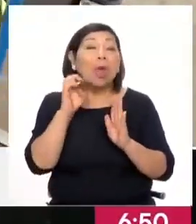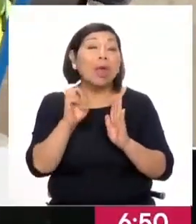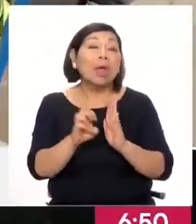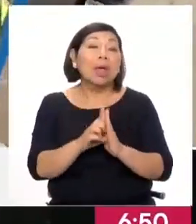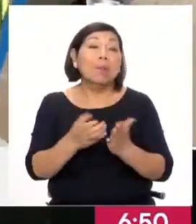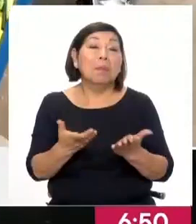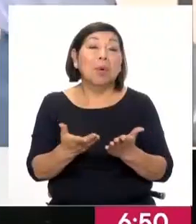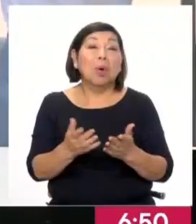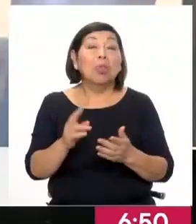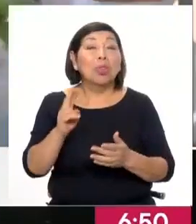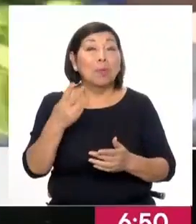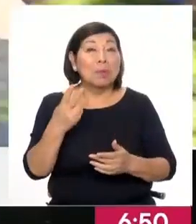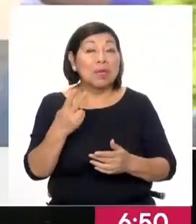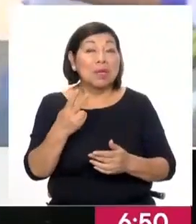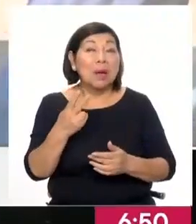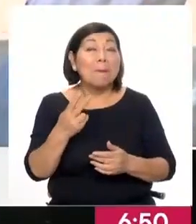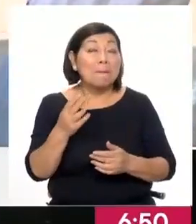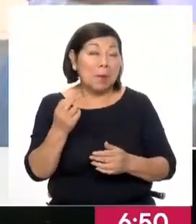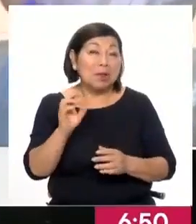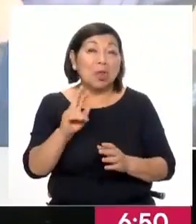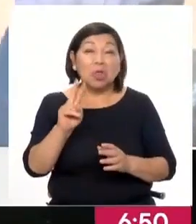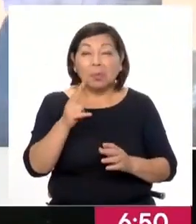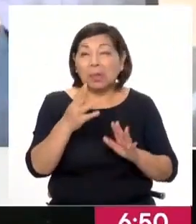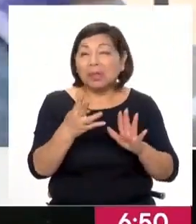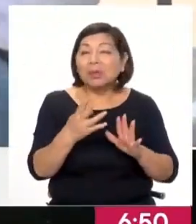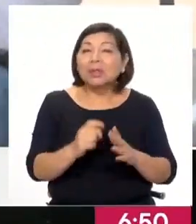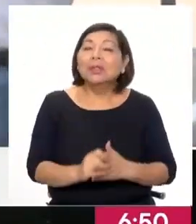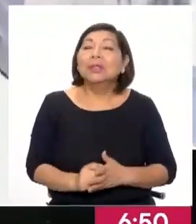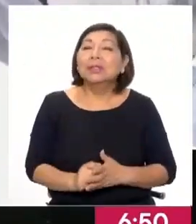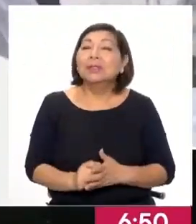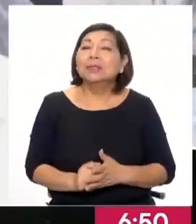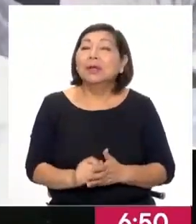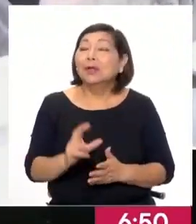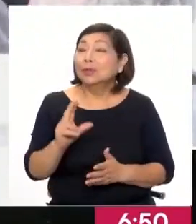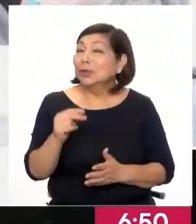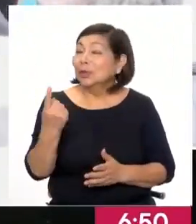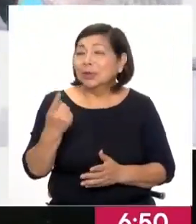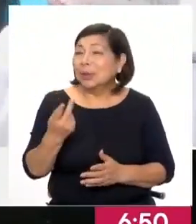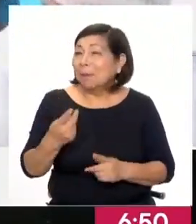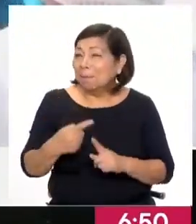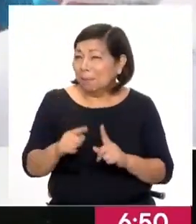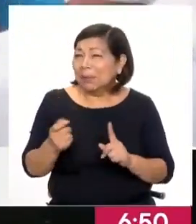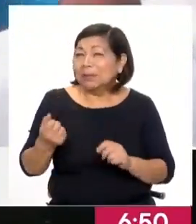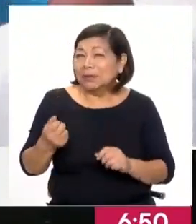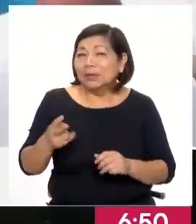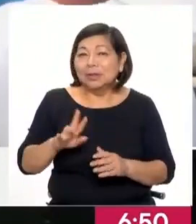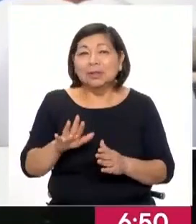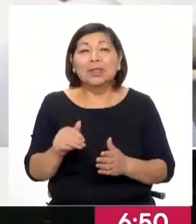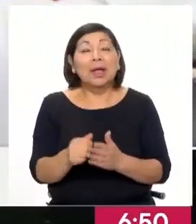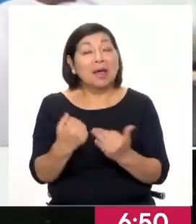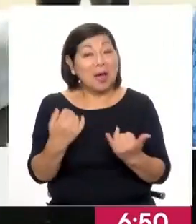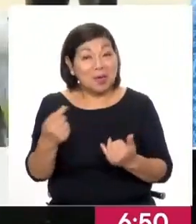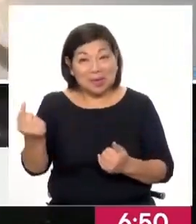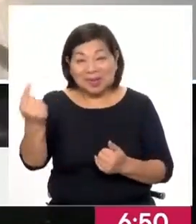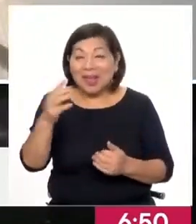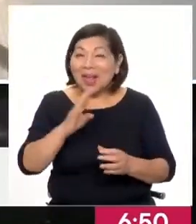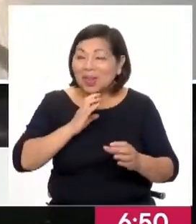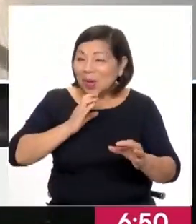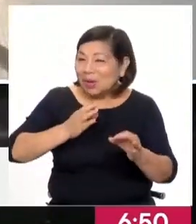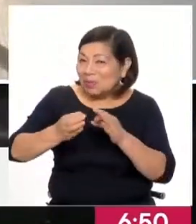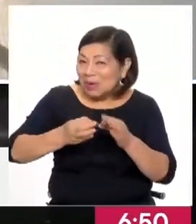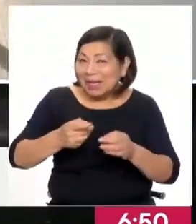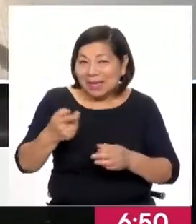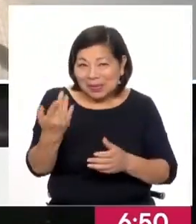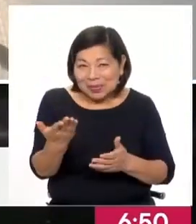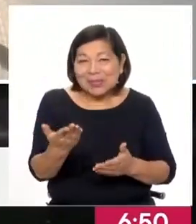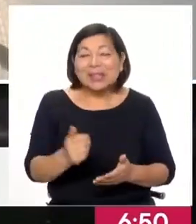que los del 2020 o 2019. Una última reflexión, no sobre la inflación, pero sí sobre el dólar, aprovechando tu presencia en la edición matinal.